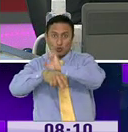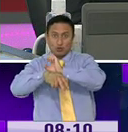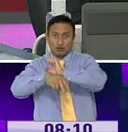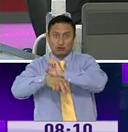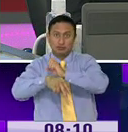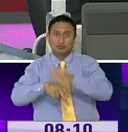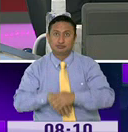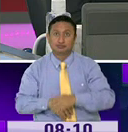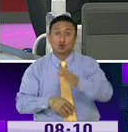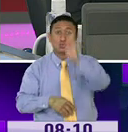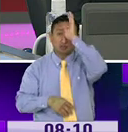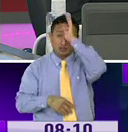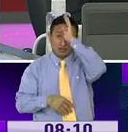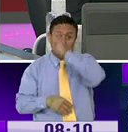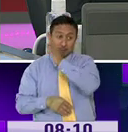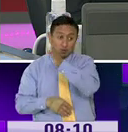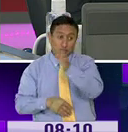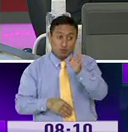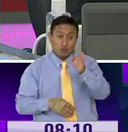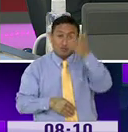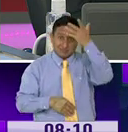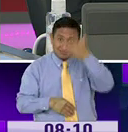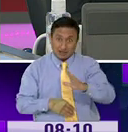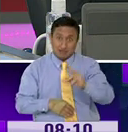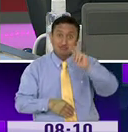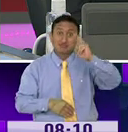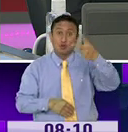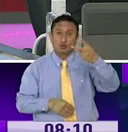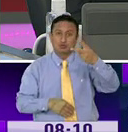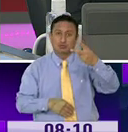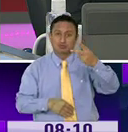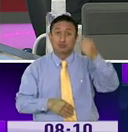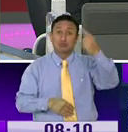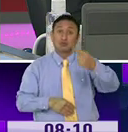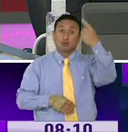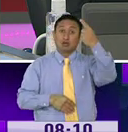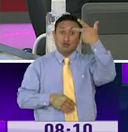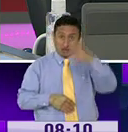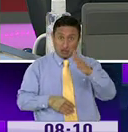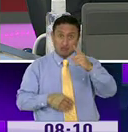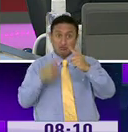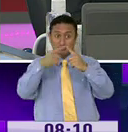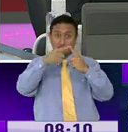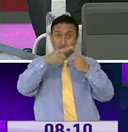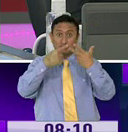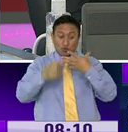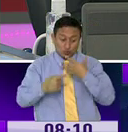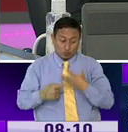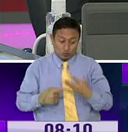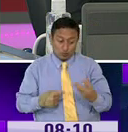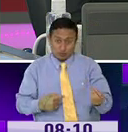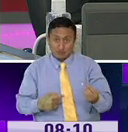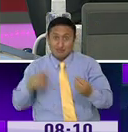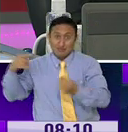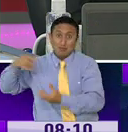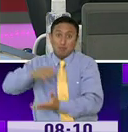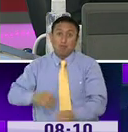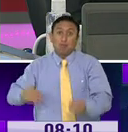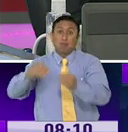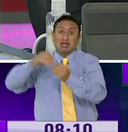a los centros hospitalares la segunda tanda, porque ya había, a medida que se van terminando, se van enviando más.